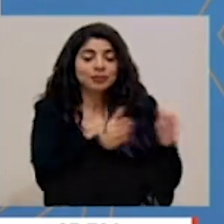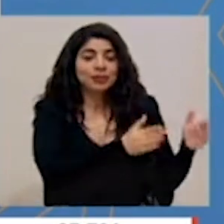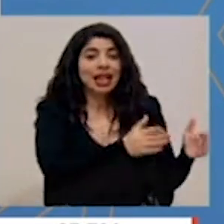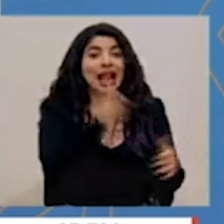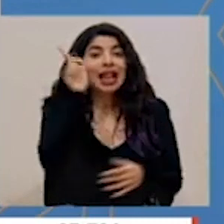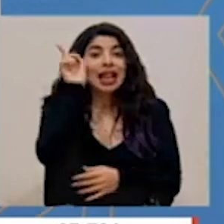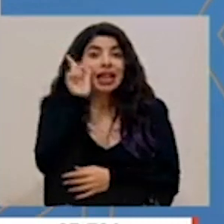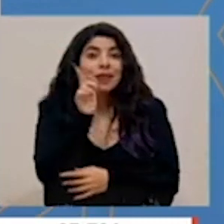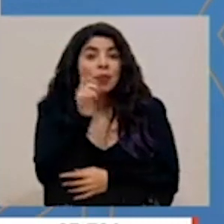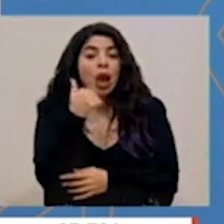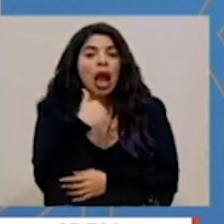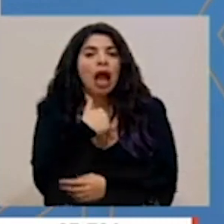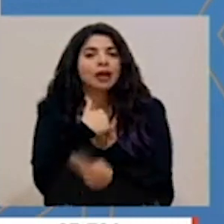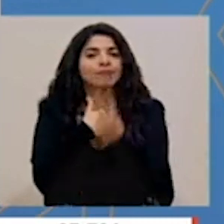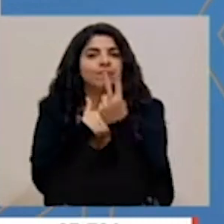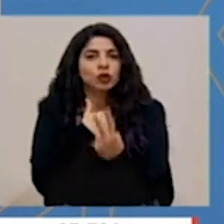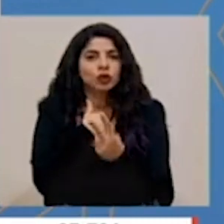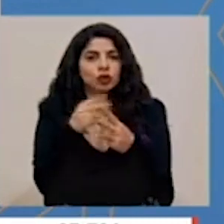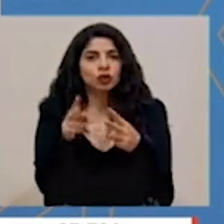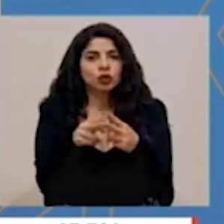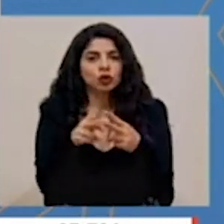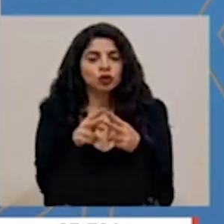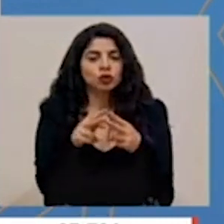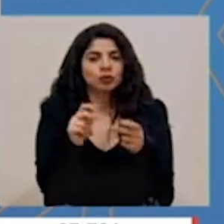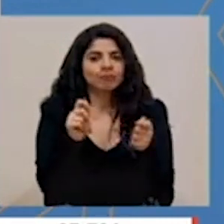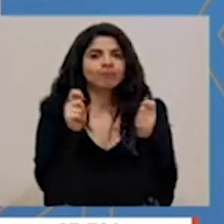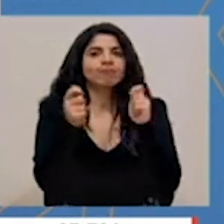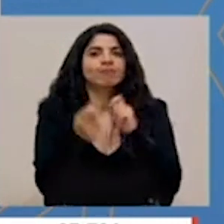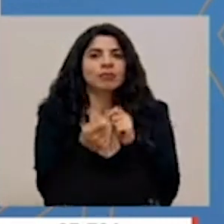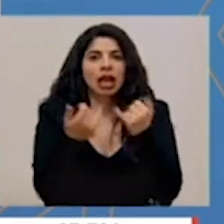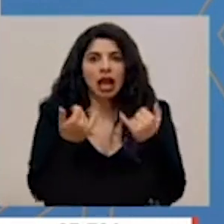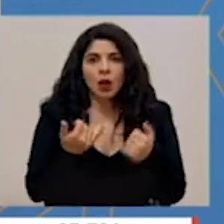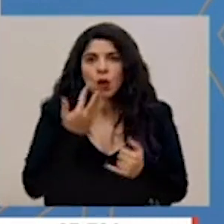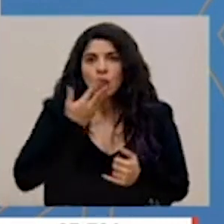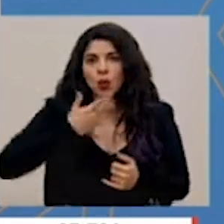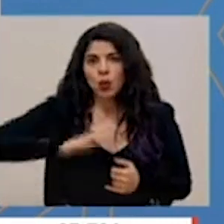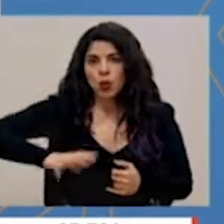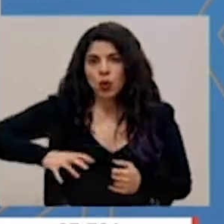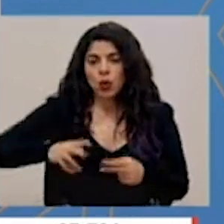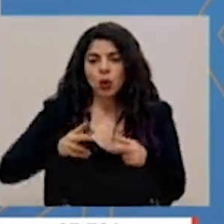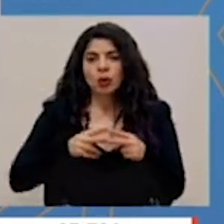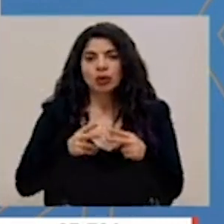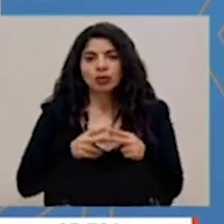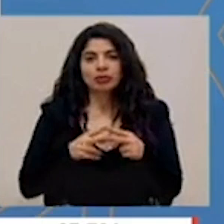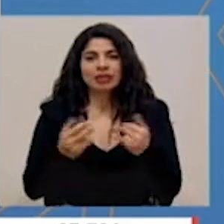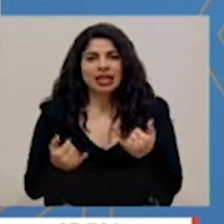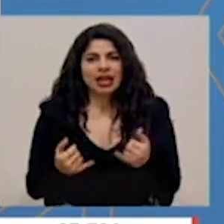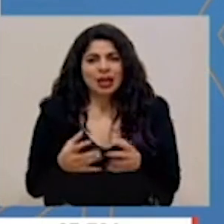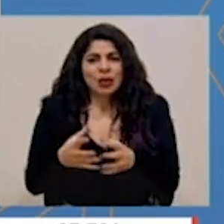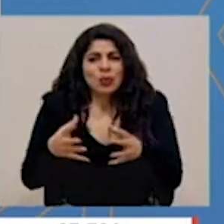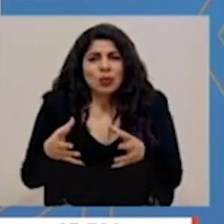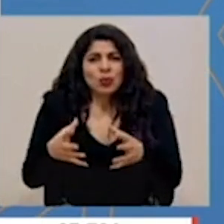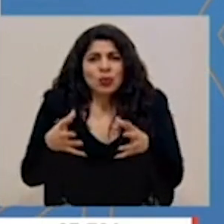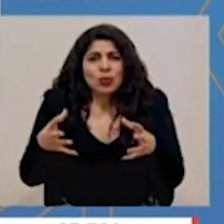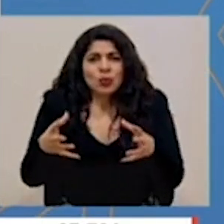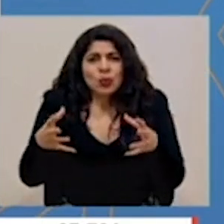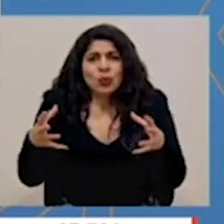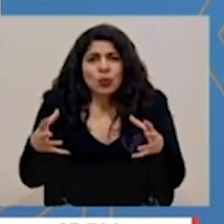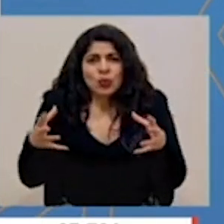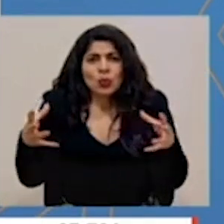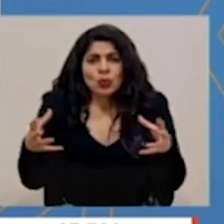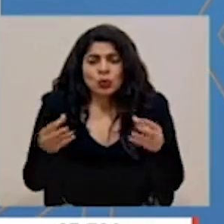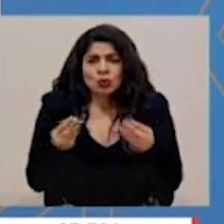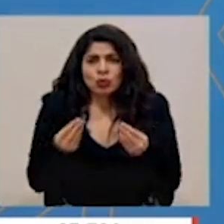tenemos dos cantones que suben a alerta naranja y estos cantones han venido presentando un crecimiento importante